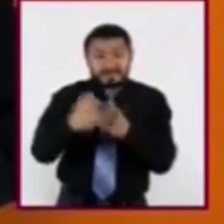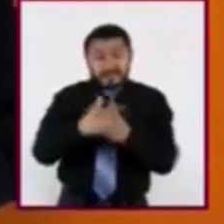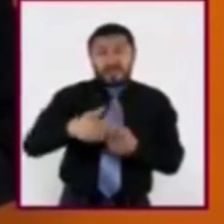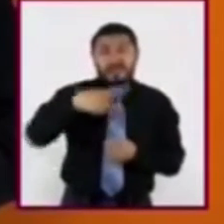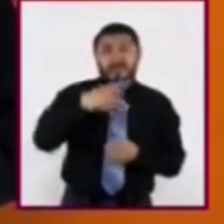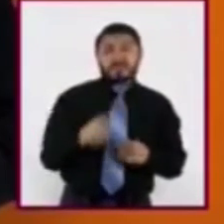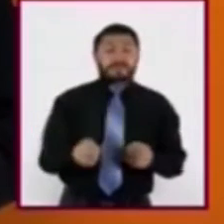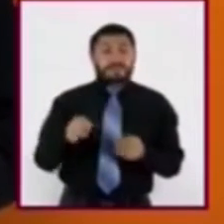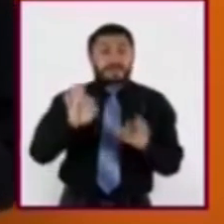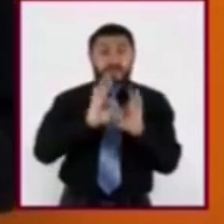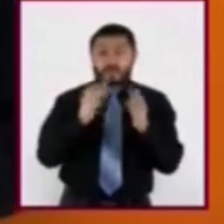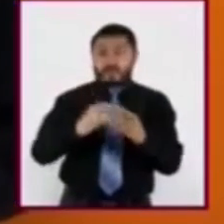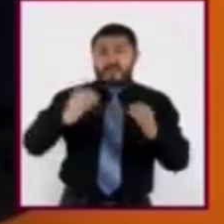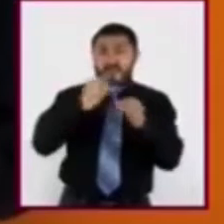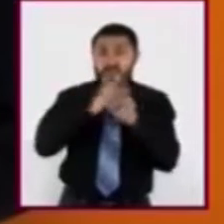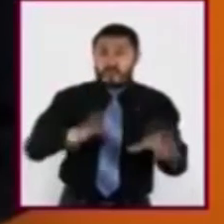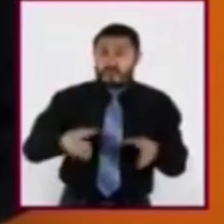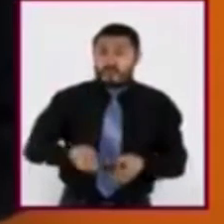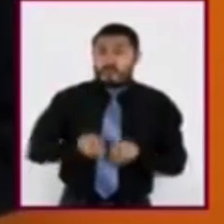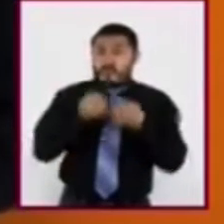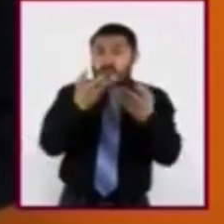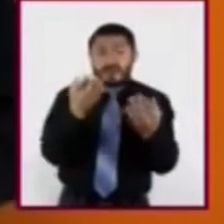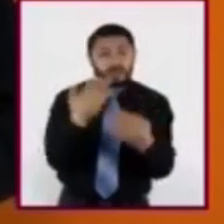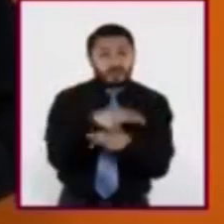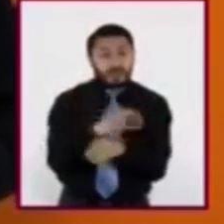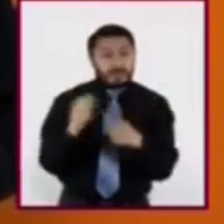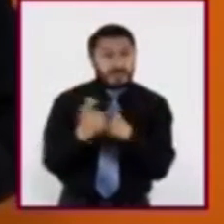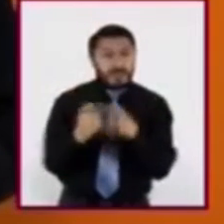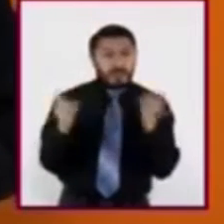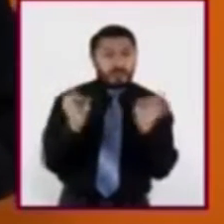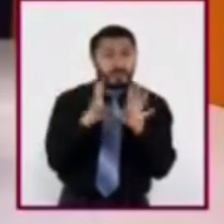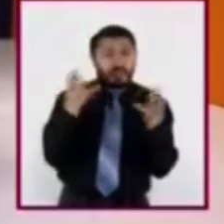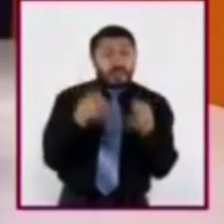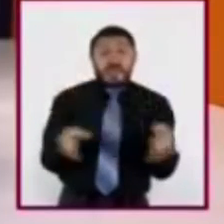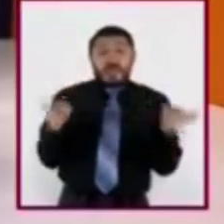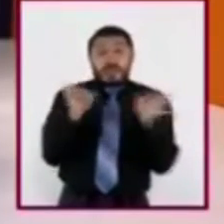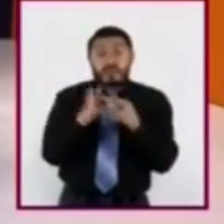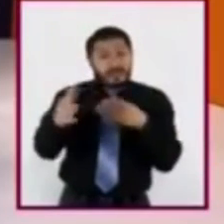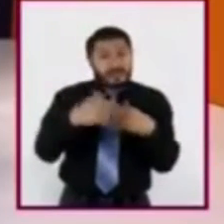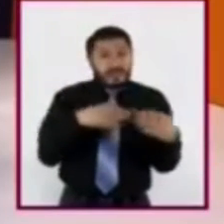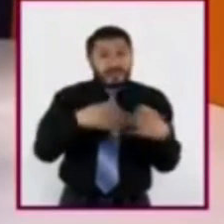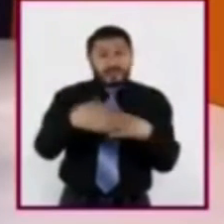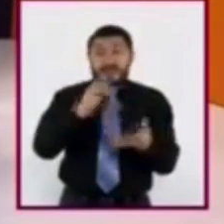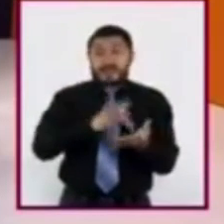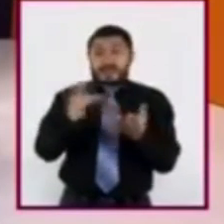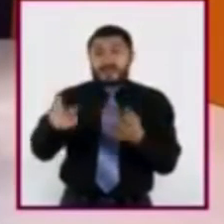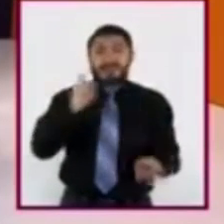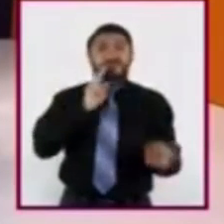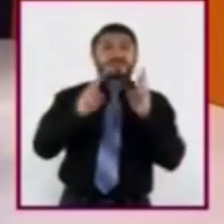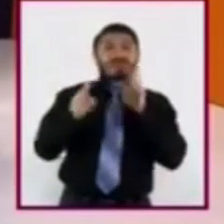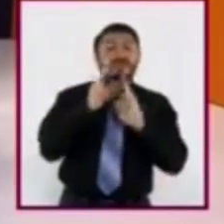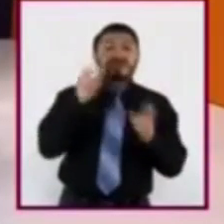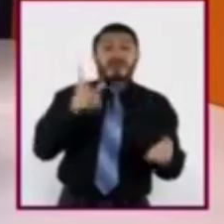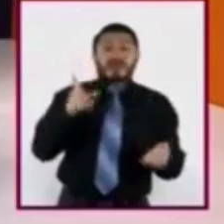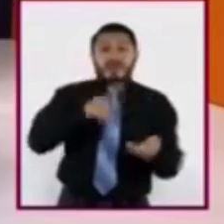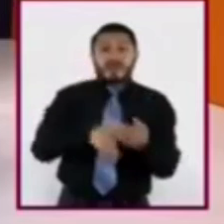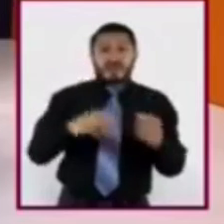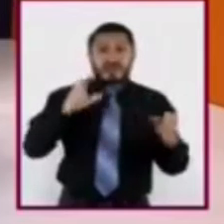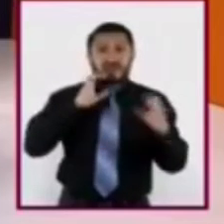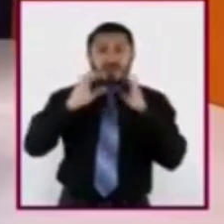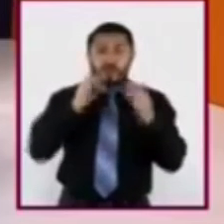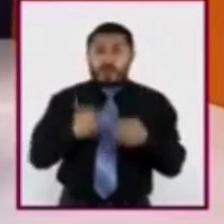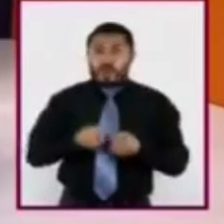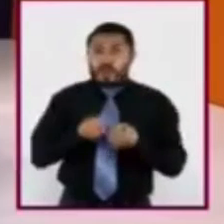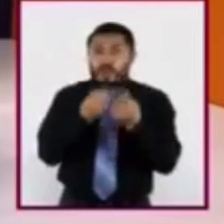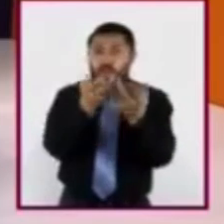información de un acontecimiento relevante y actual. Gracias a las noticias que se difunden en los medios de comunicación, las